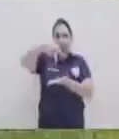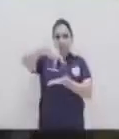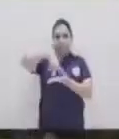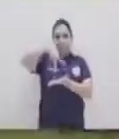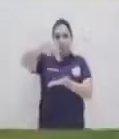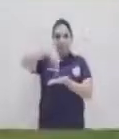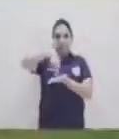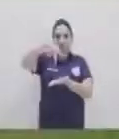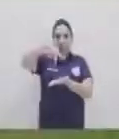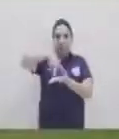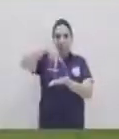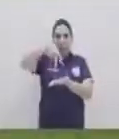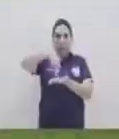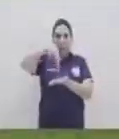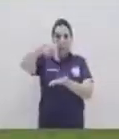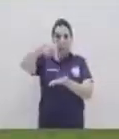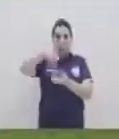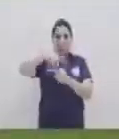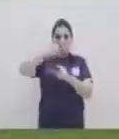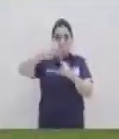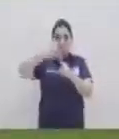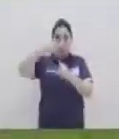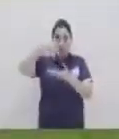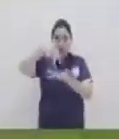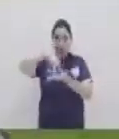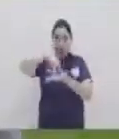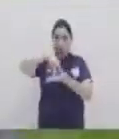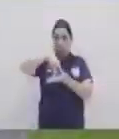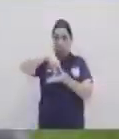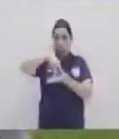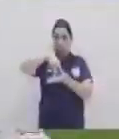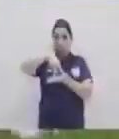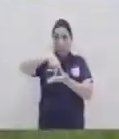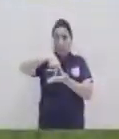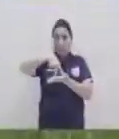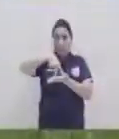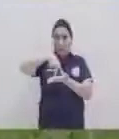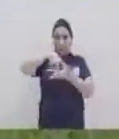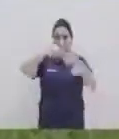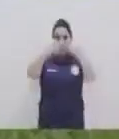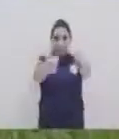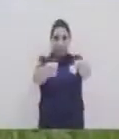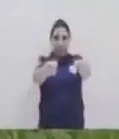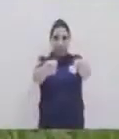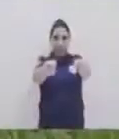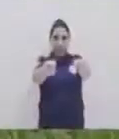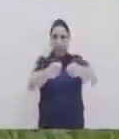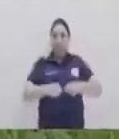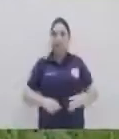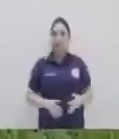piernas pero cuando separo piernas la mochila va al frente